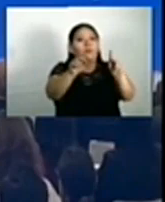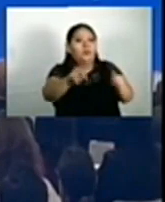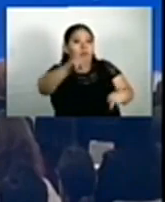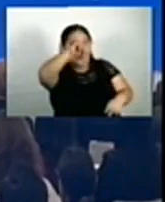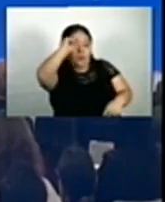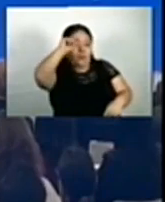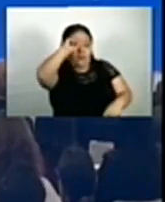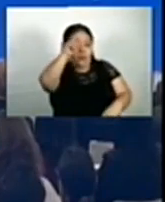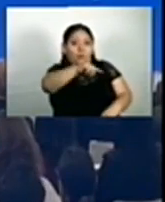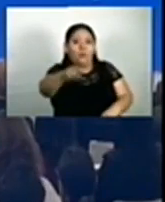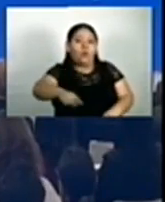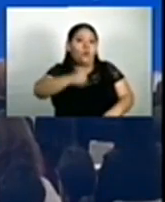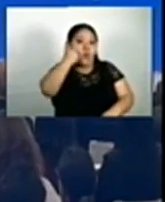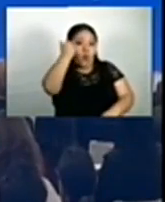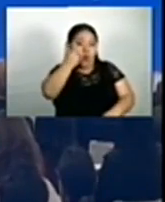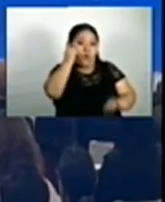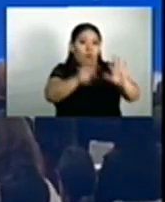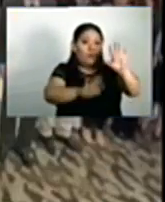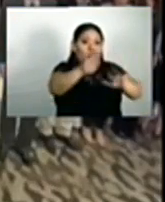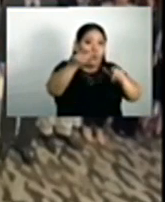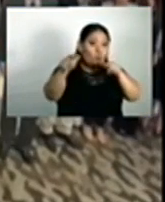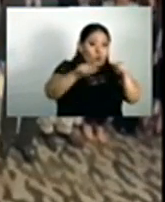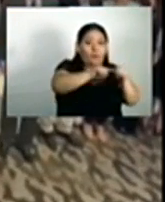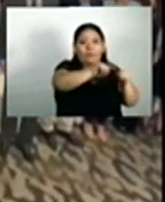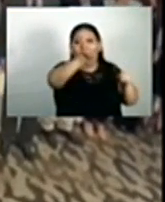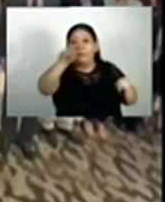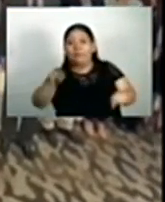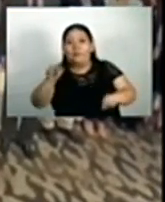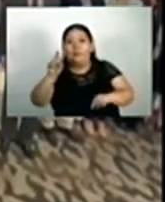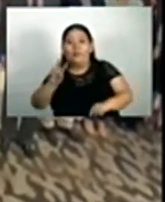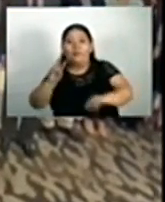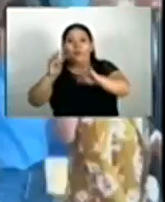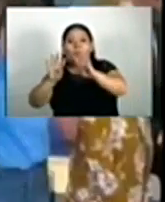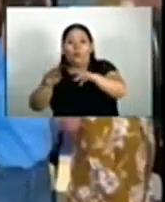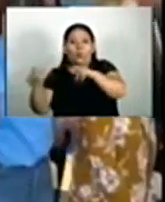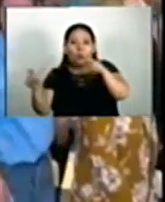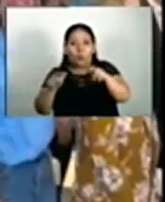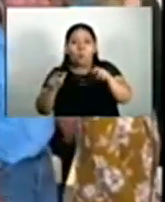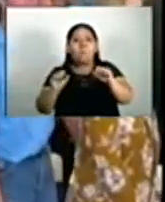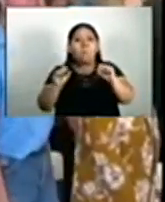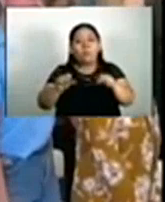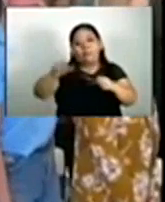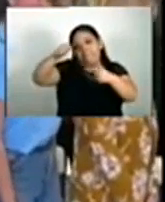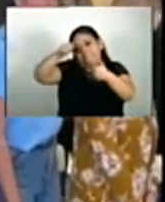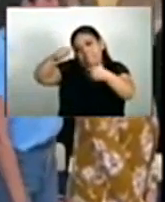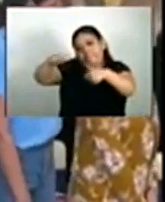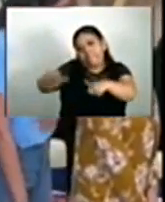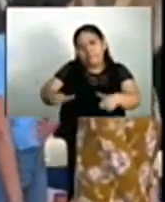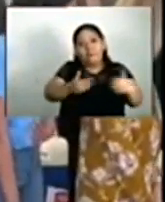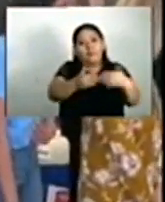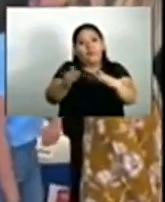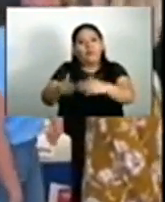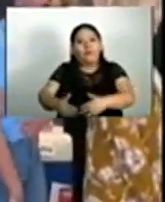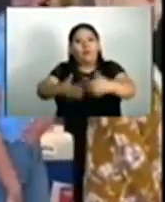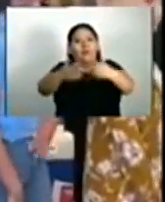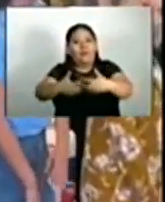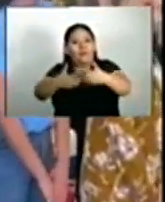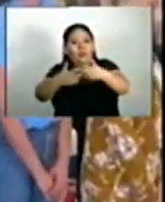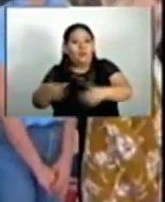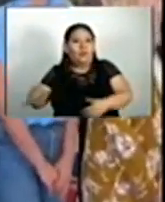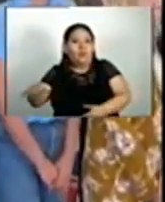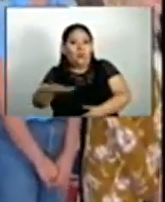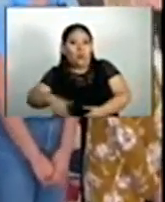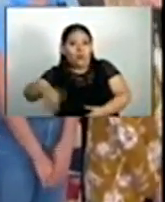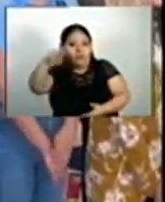para jóvenes entre 15 y 29 años. Pretende generar alianzas con 25 empresas y centros de formación,